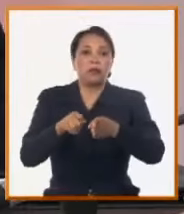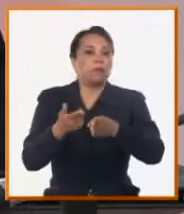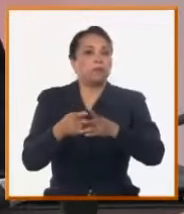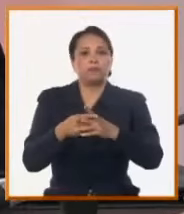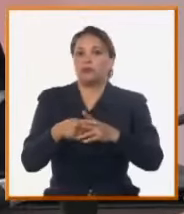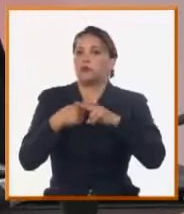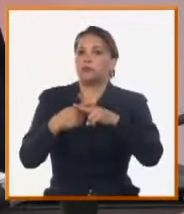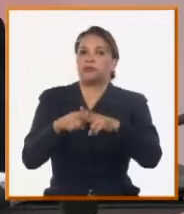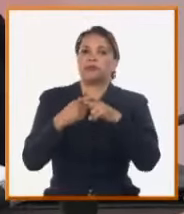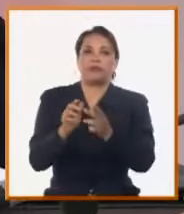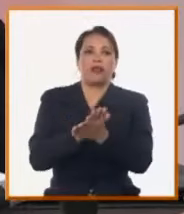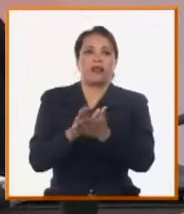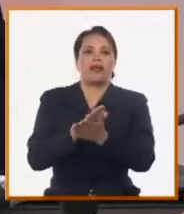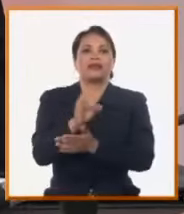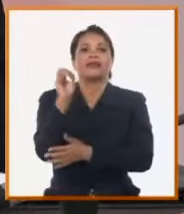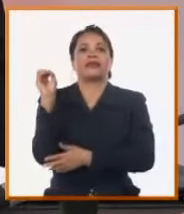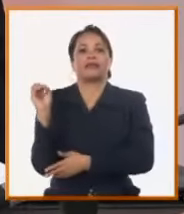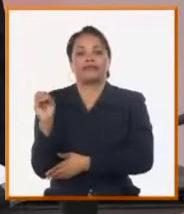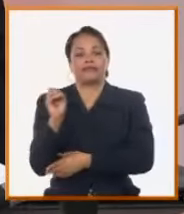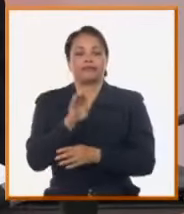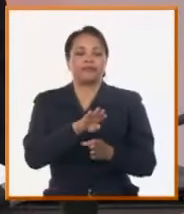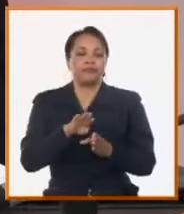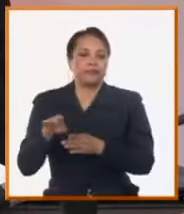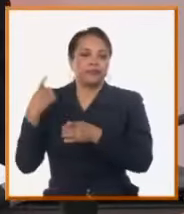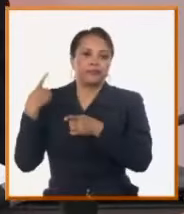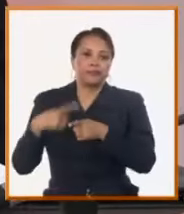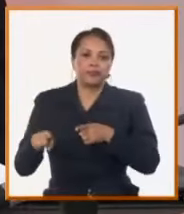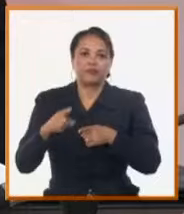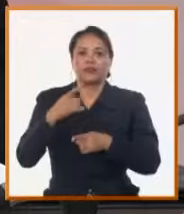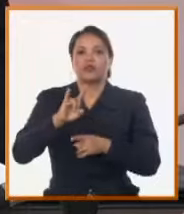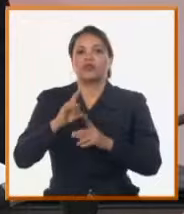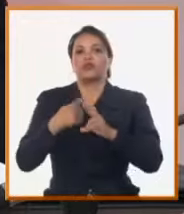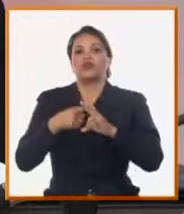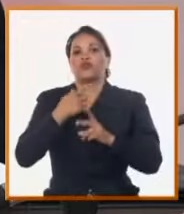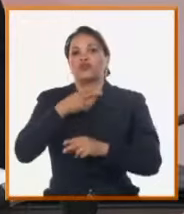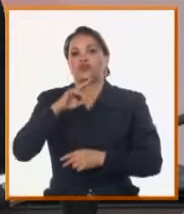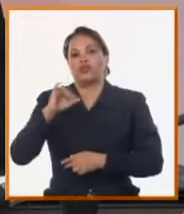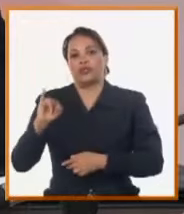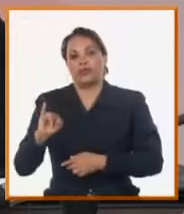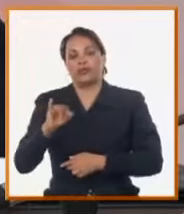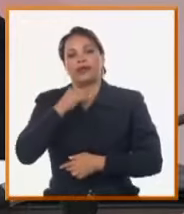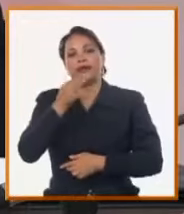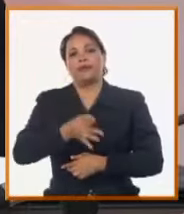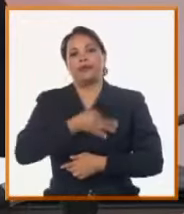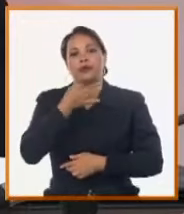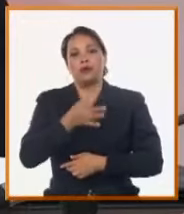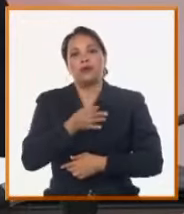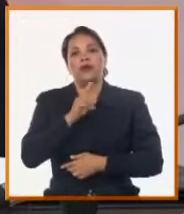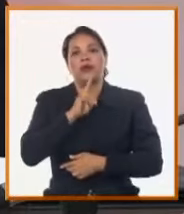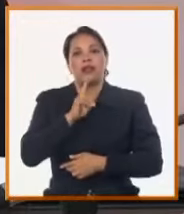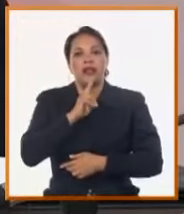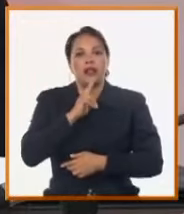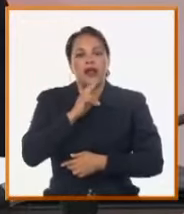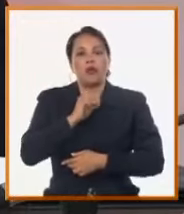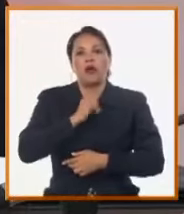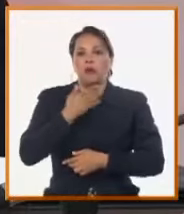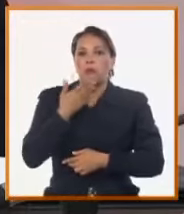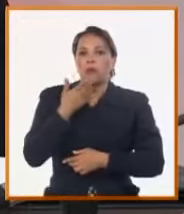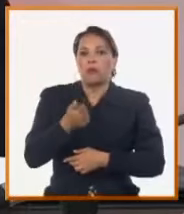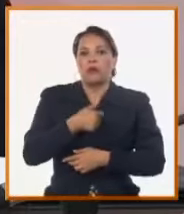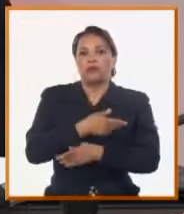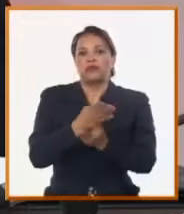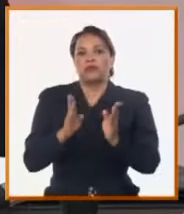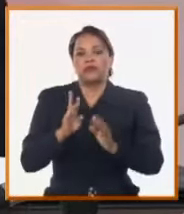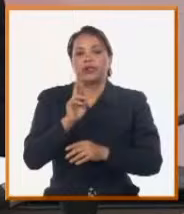resolvieron nada. Escribió también Yuri Vázquez, quien habla del excelente suministro cíclico de agua potable para el